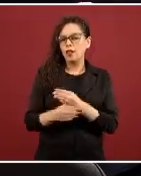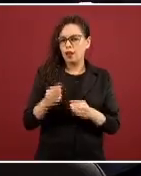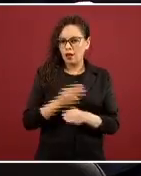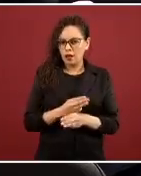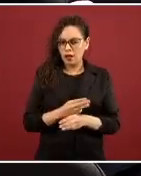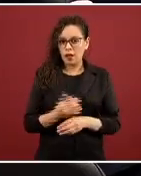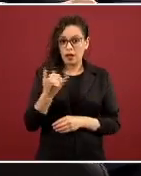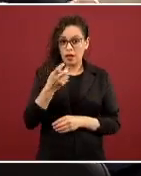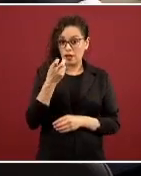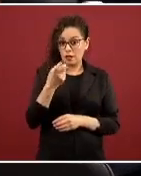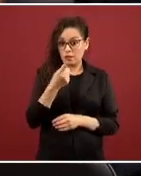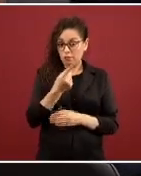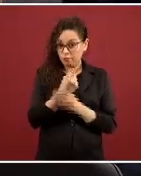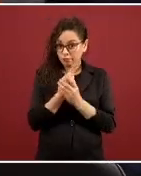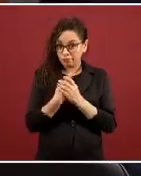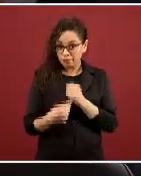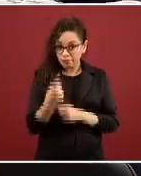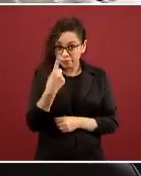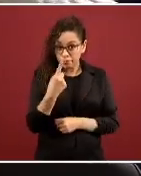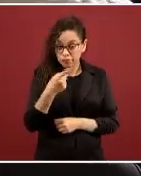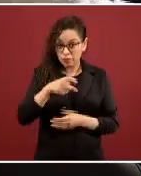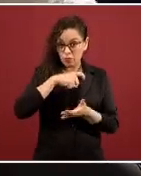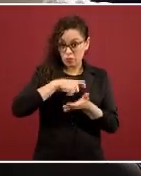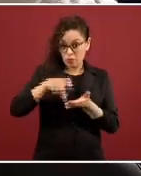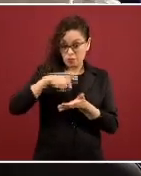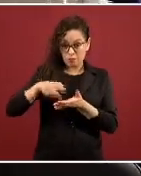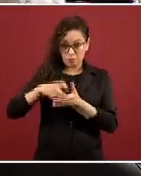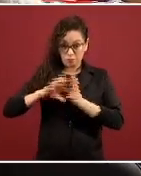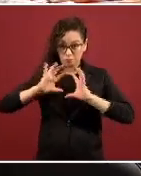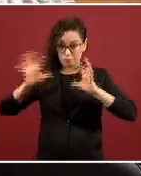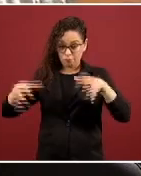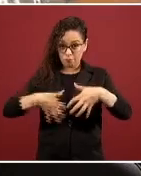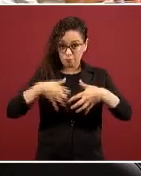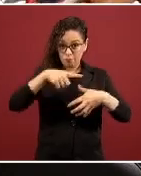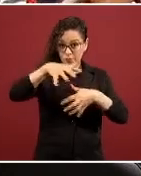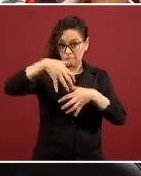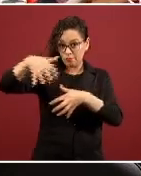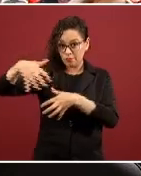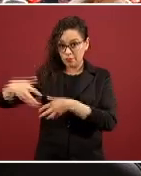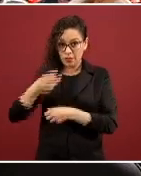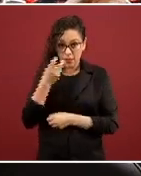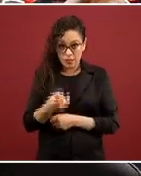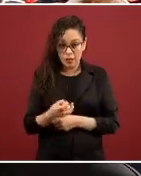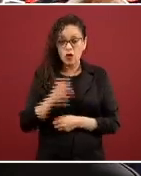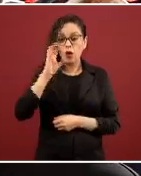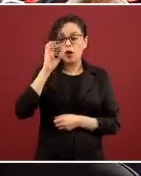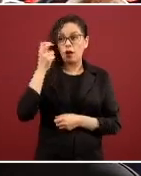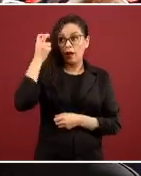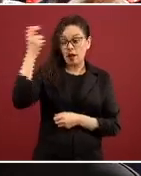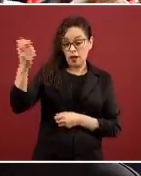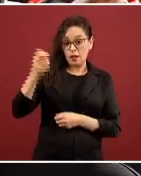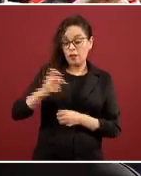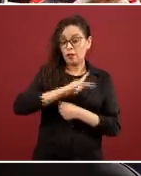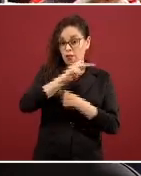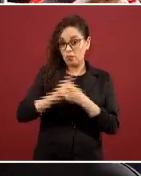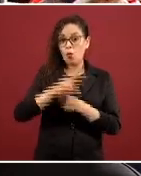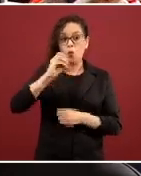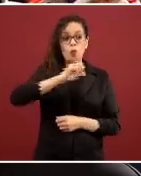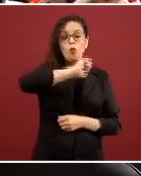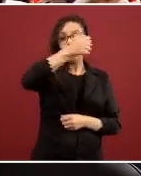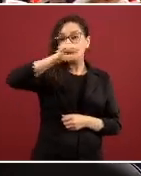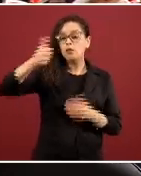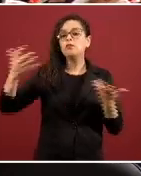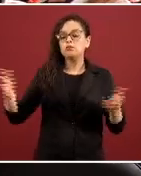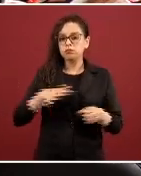la única compra que se va a hacer, si se tiene pensado hacer a ese y a otros países. Preguntarle sobre este